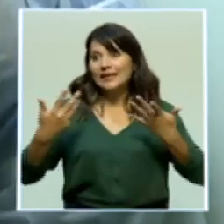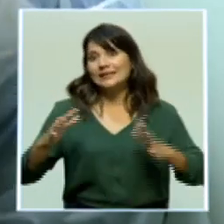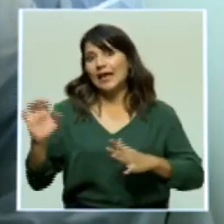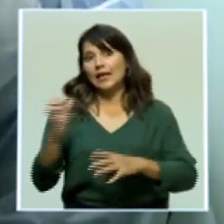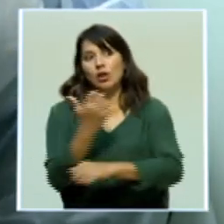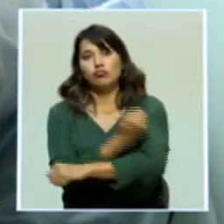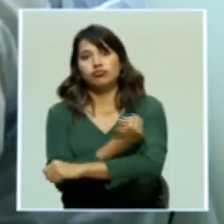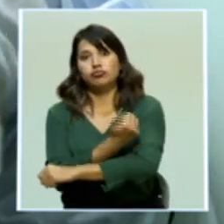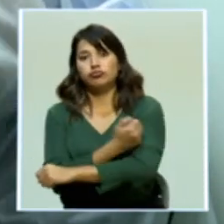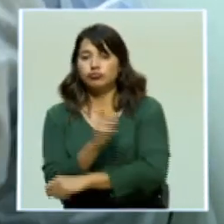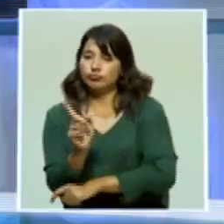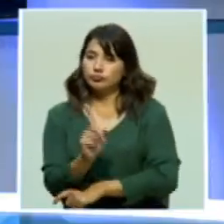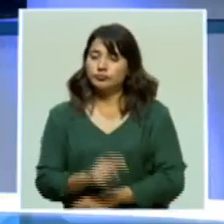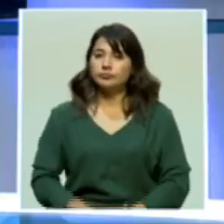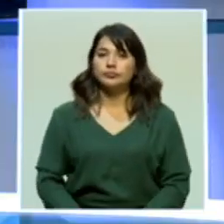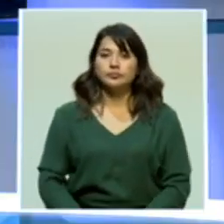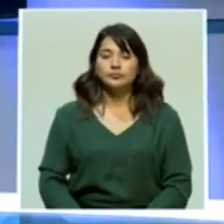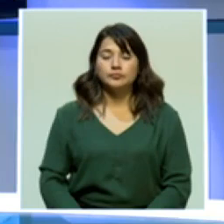época.